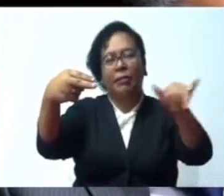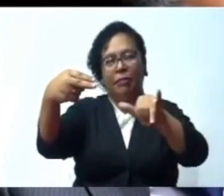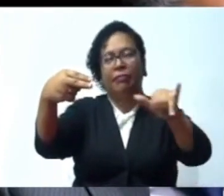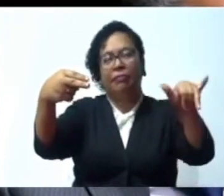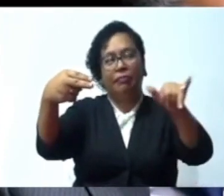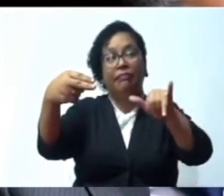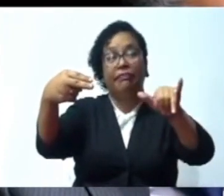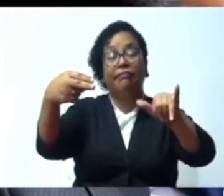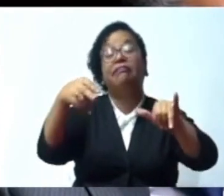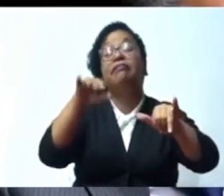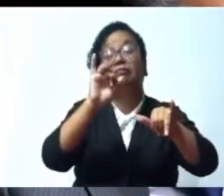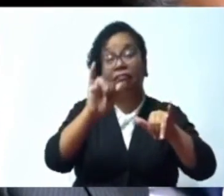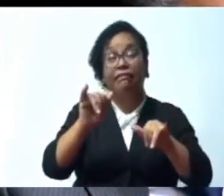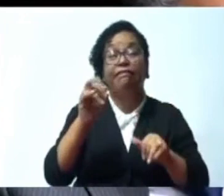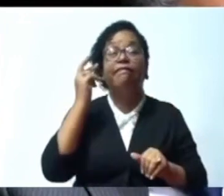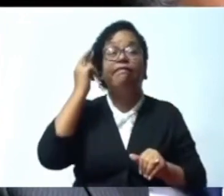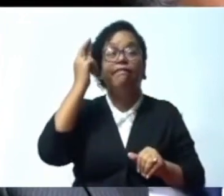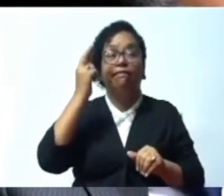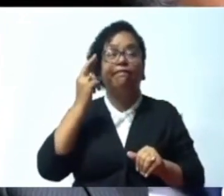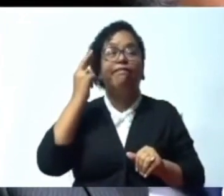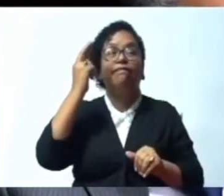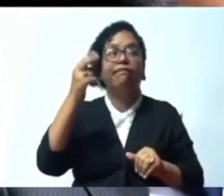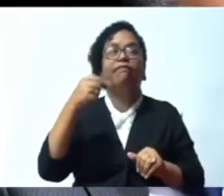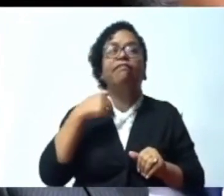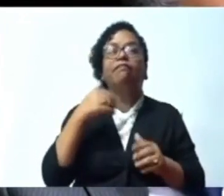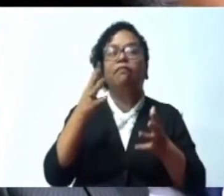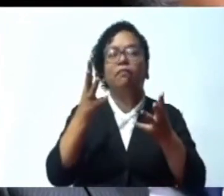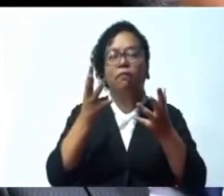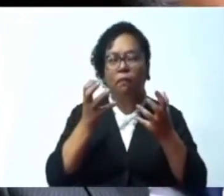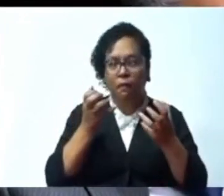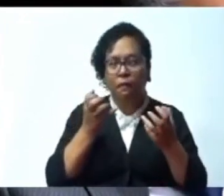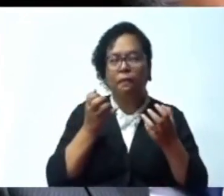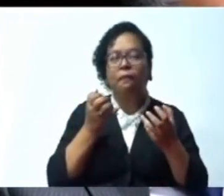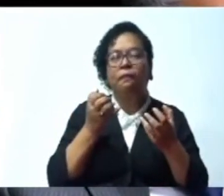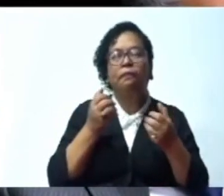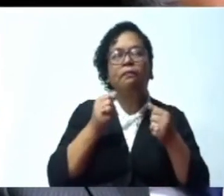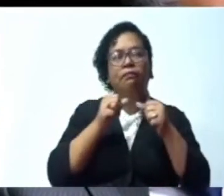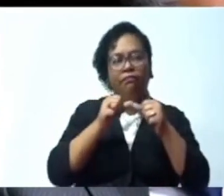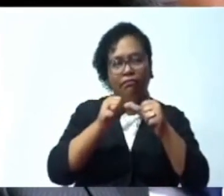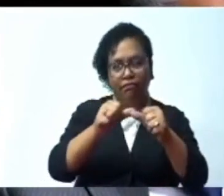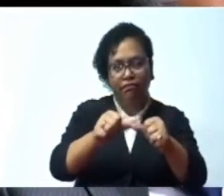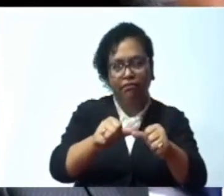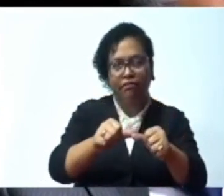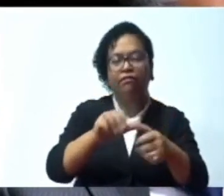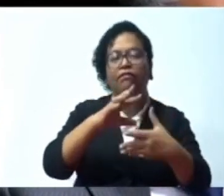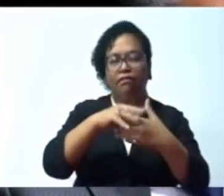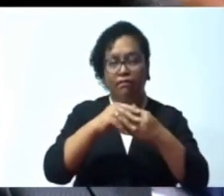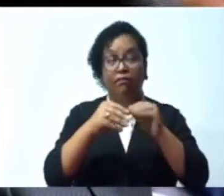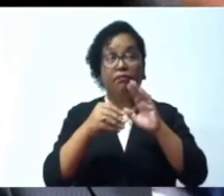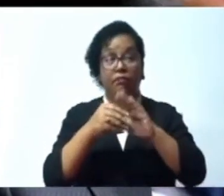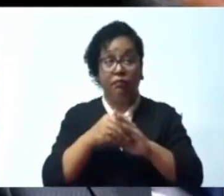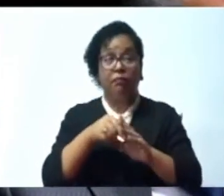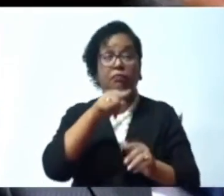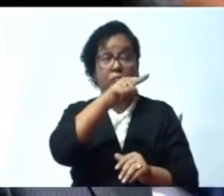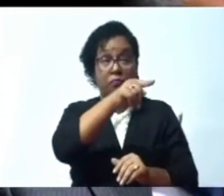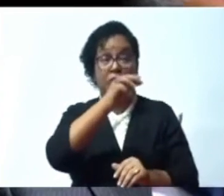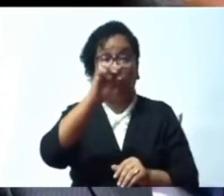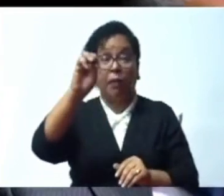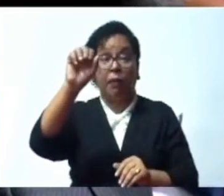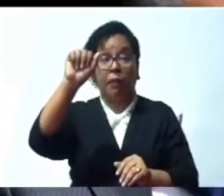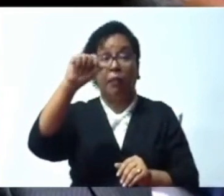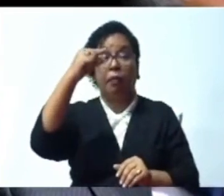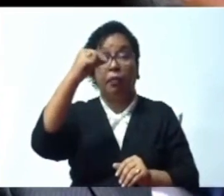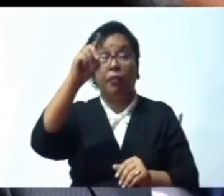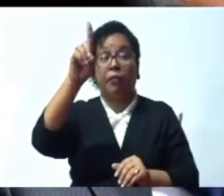Presidente, que quiero continuar mis palabras Primero, felicitando a Doña Magda Rodríguez por tan interesante